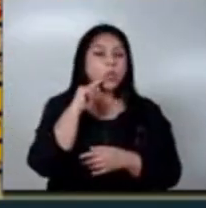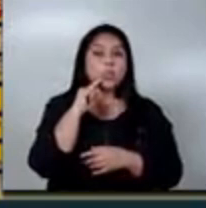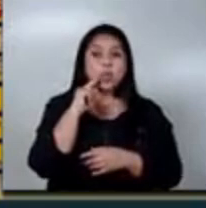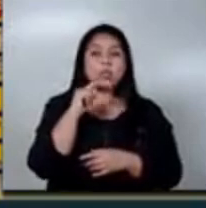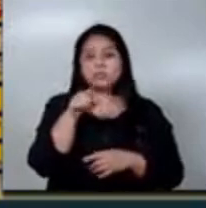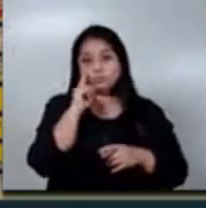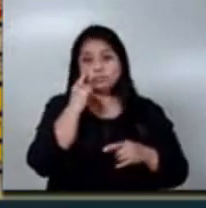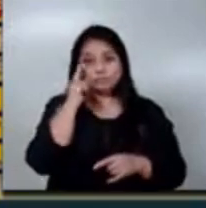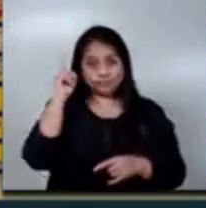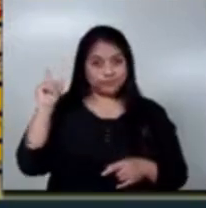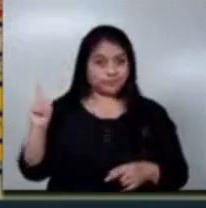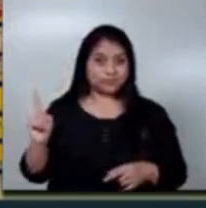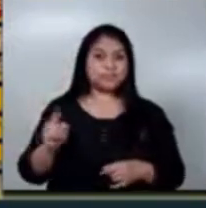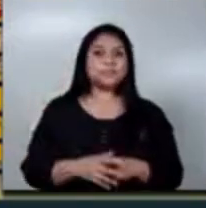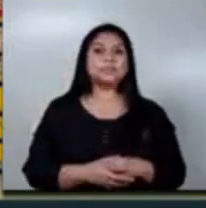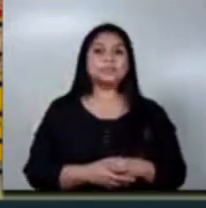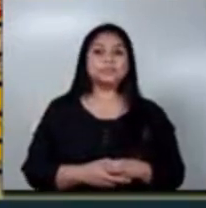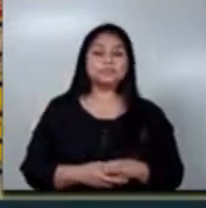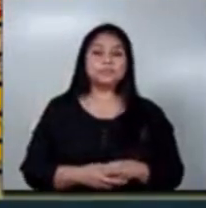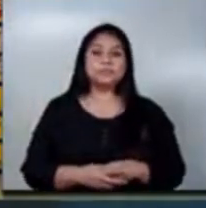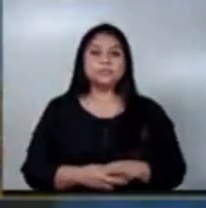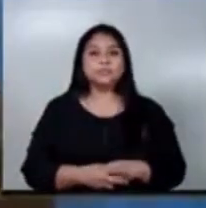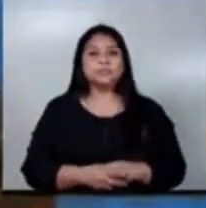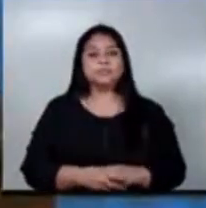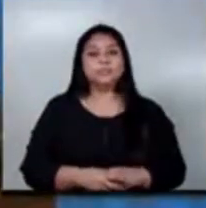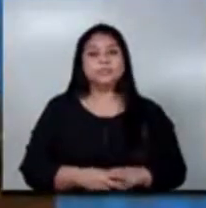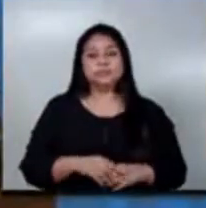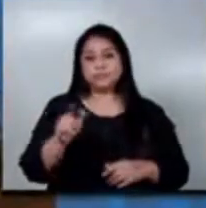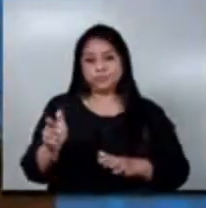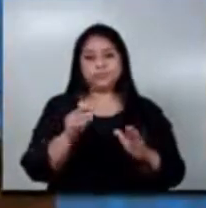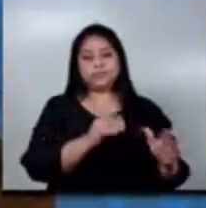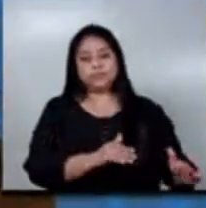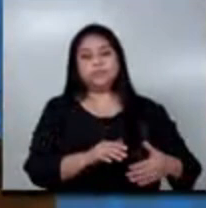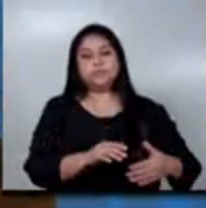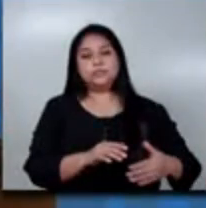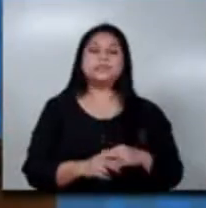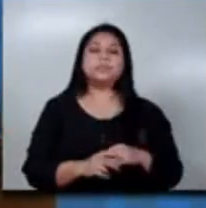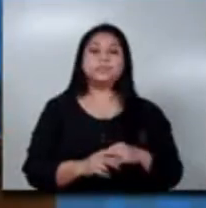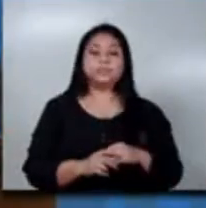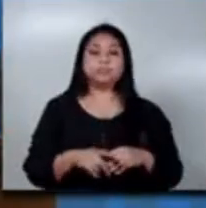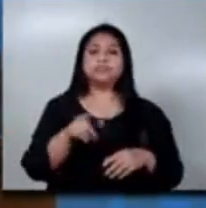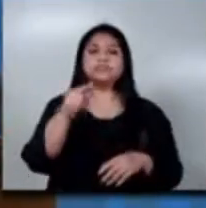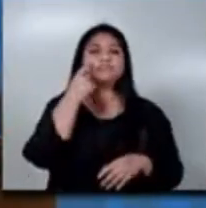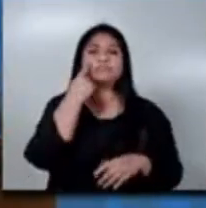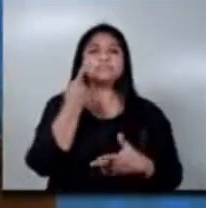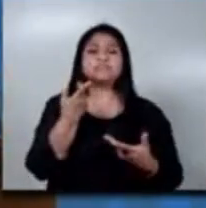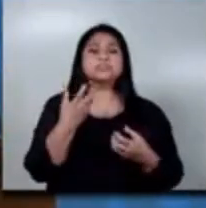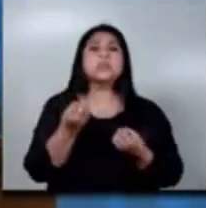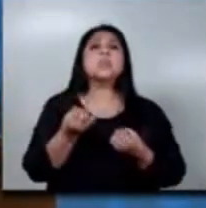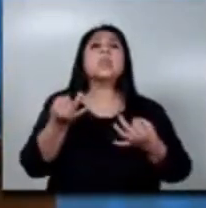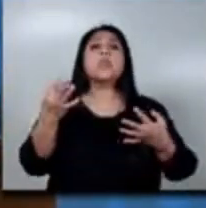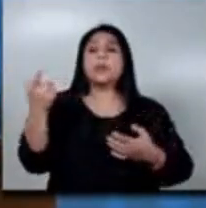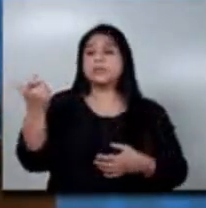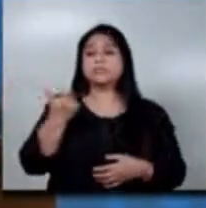ustedes ven en el mapa que está ahí en pantalla. Podemos continuar. ¿Cuál es la cobertura que nos brinda el seguro